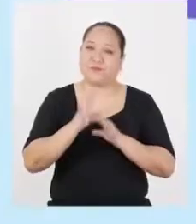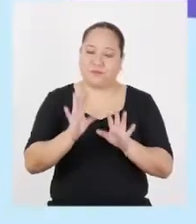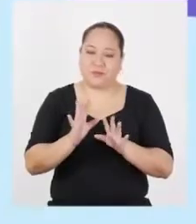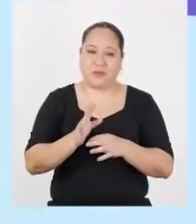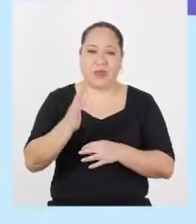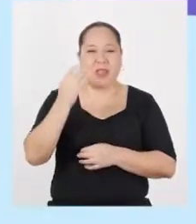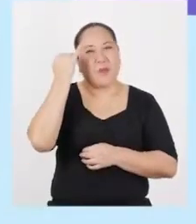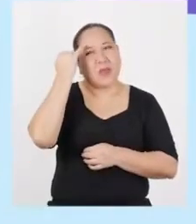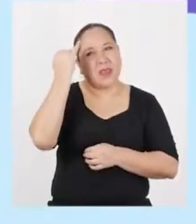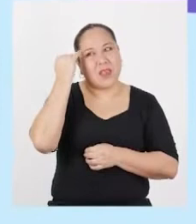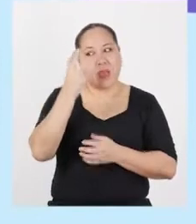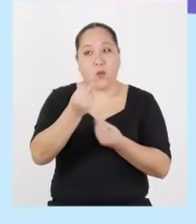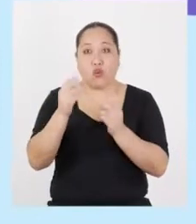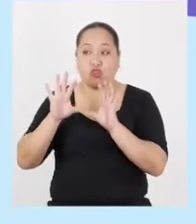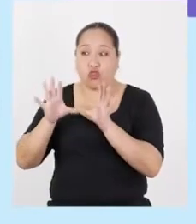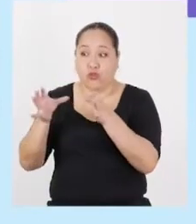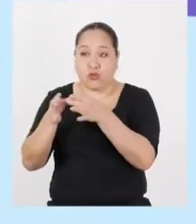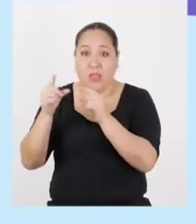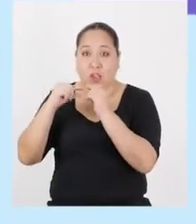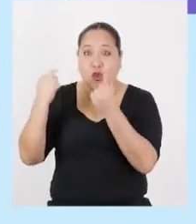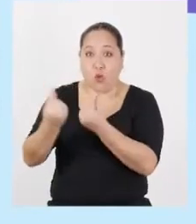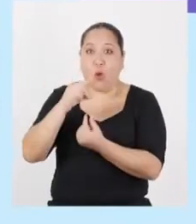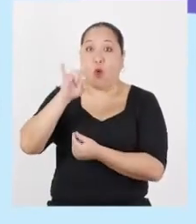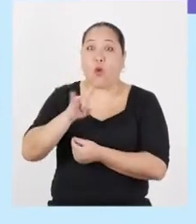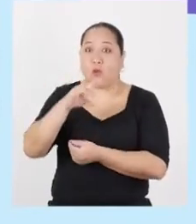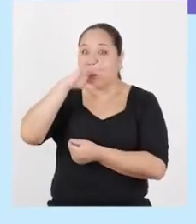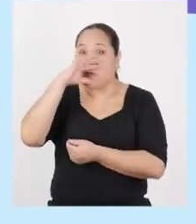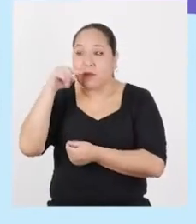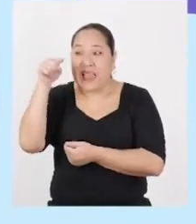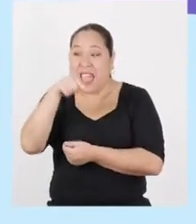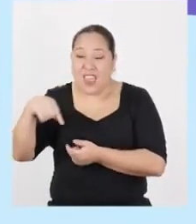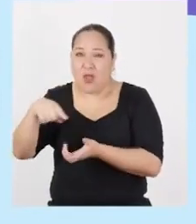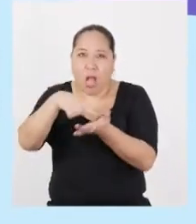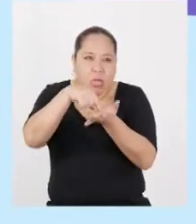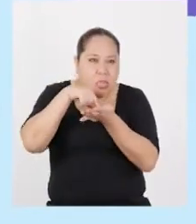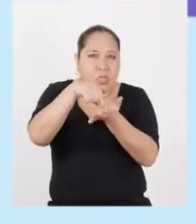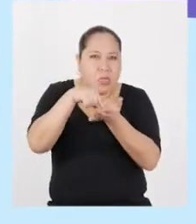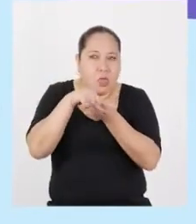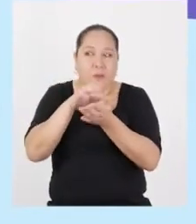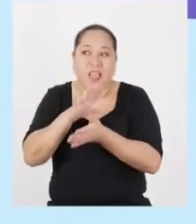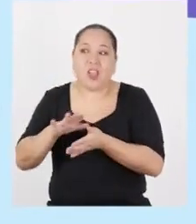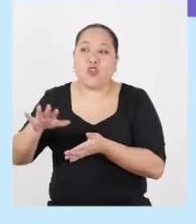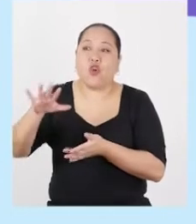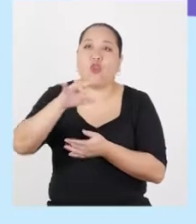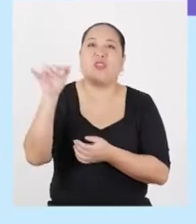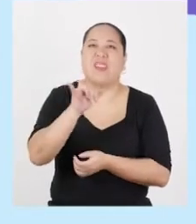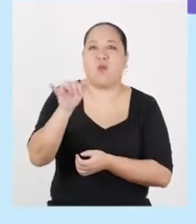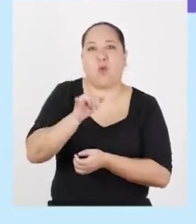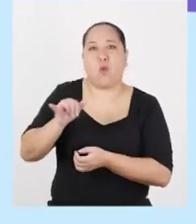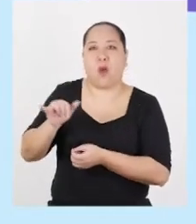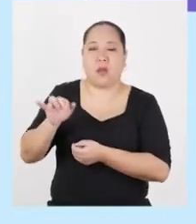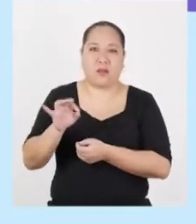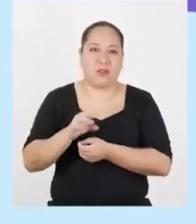Bueno, suponiendo que la mayoría del grupo consume, pues esa mayoría va a presionar para que todo el grupo haga lo mismo.